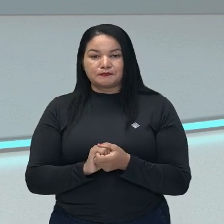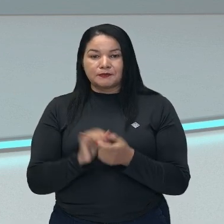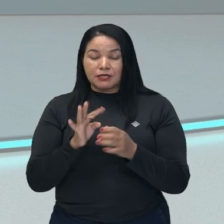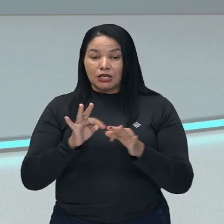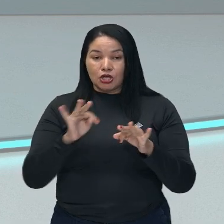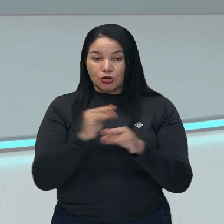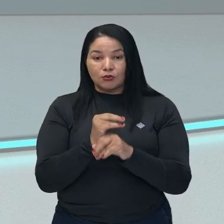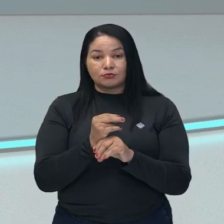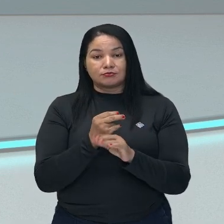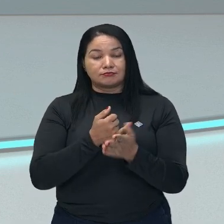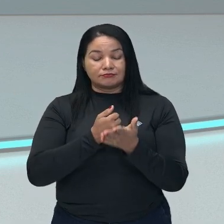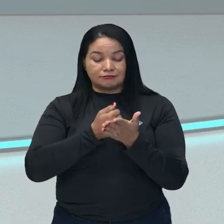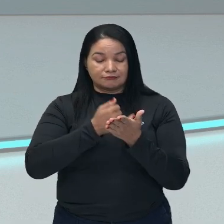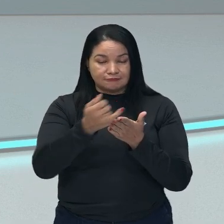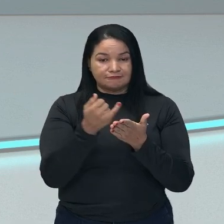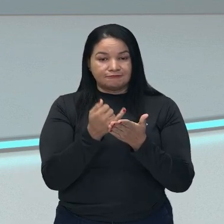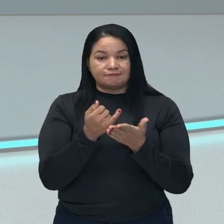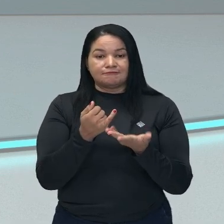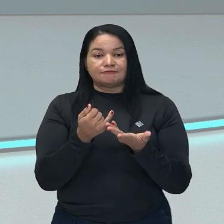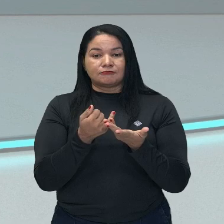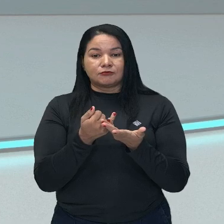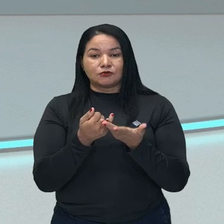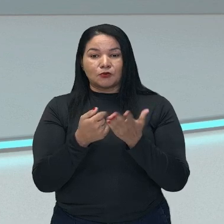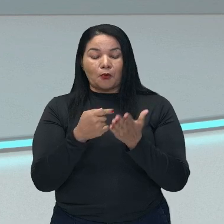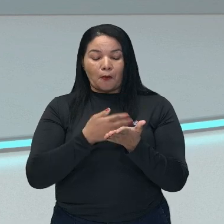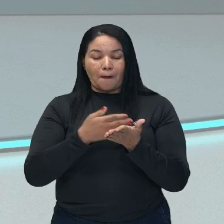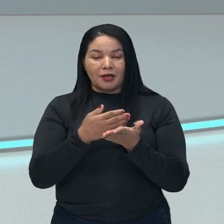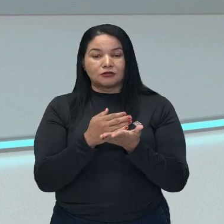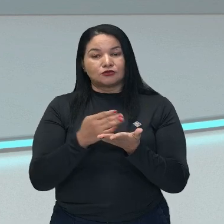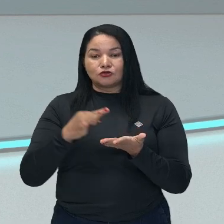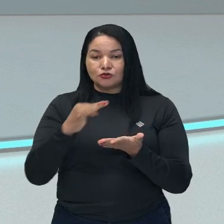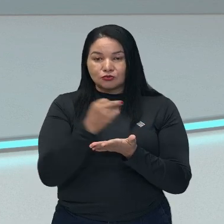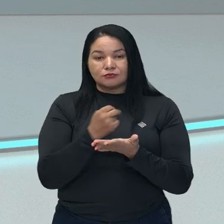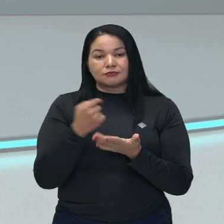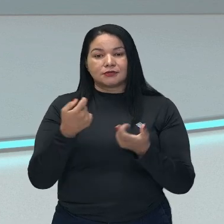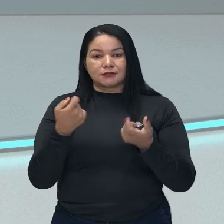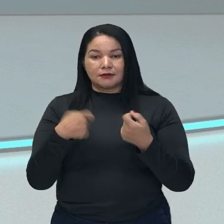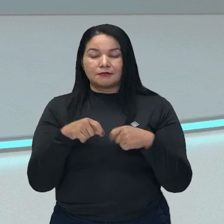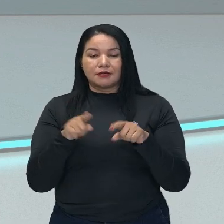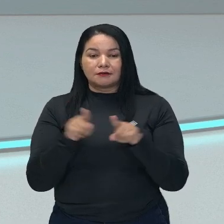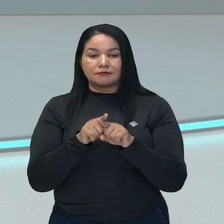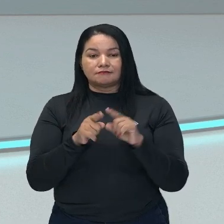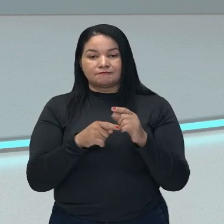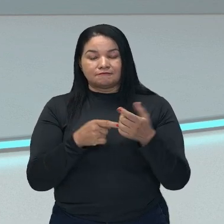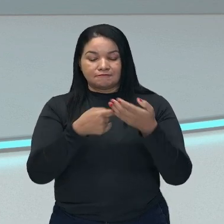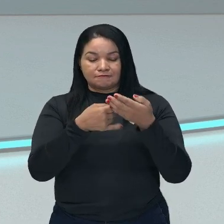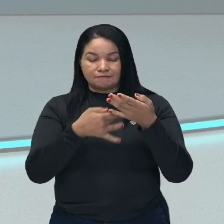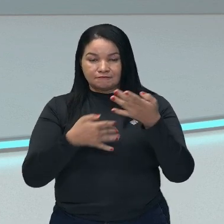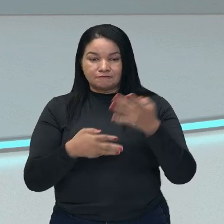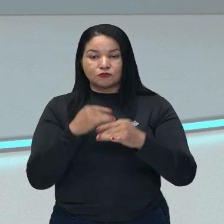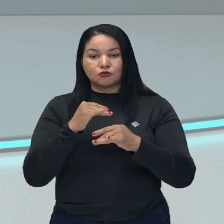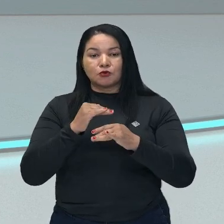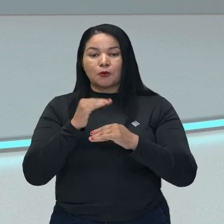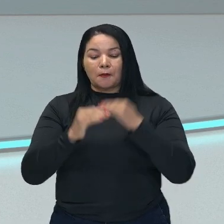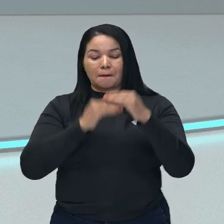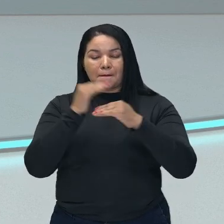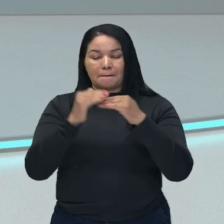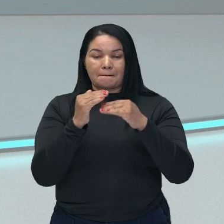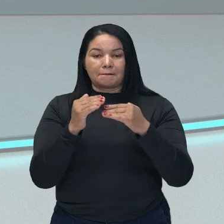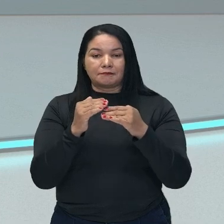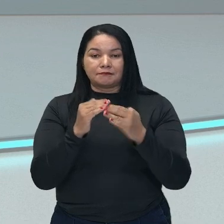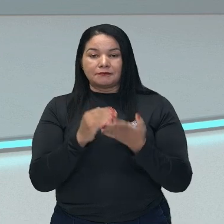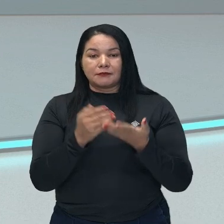el inicio, la presentación de todo. El desarrollo, que es la parte más extensa, donde todo va a se